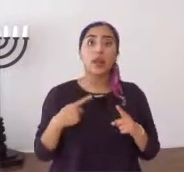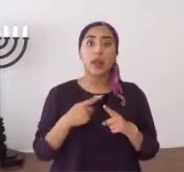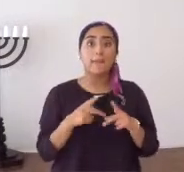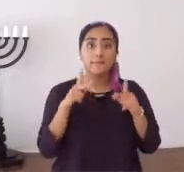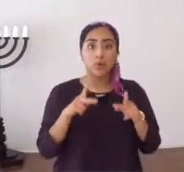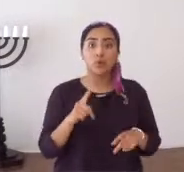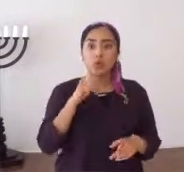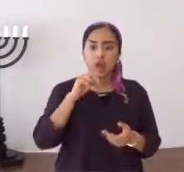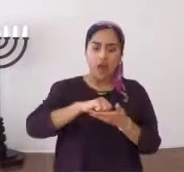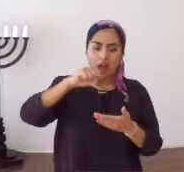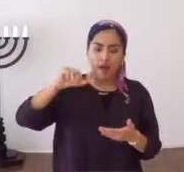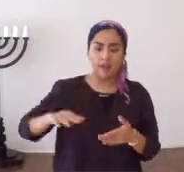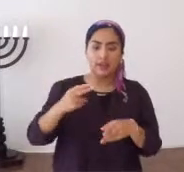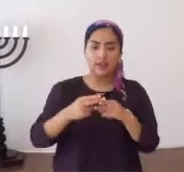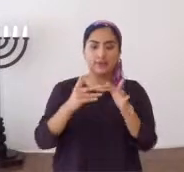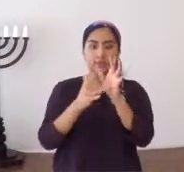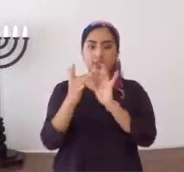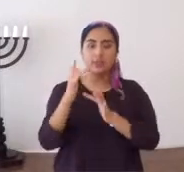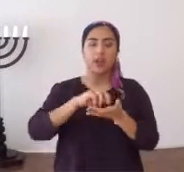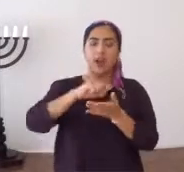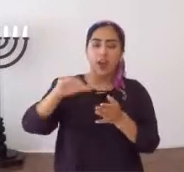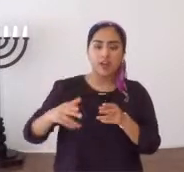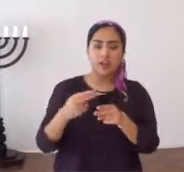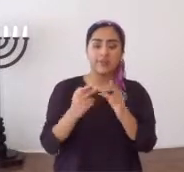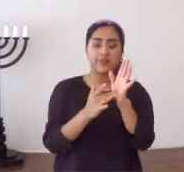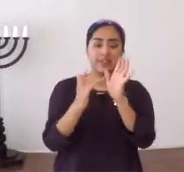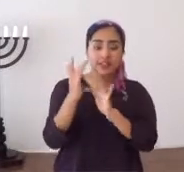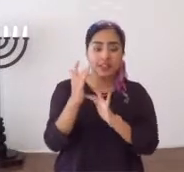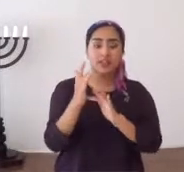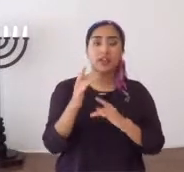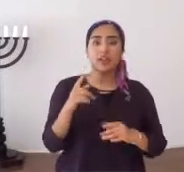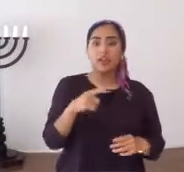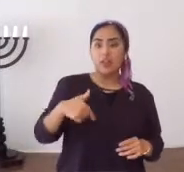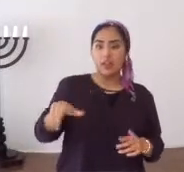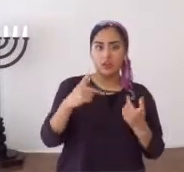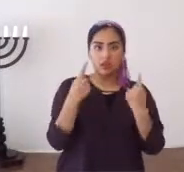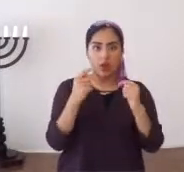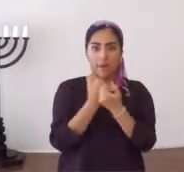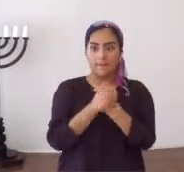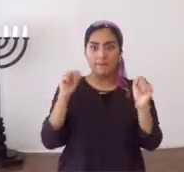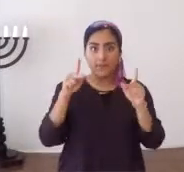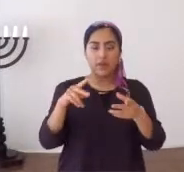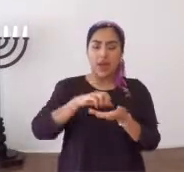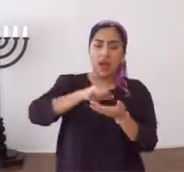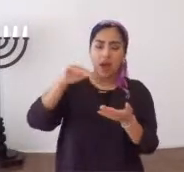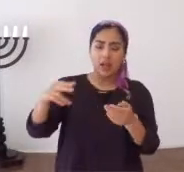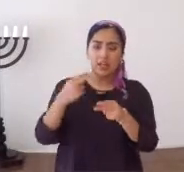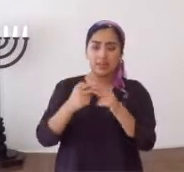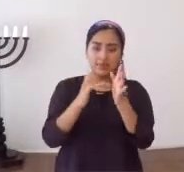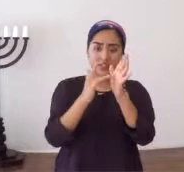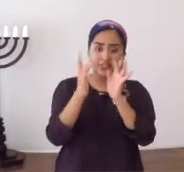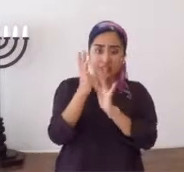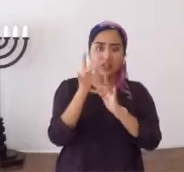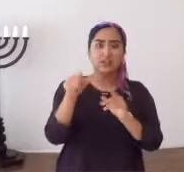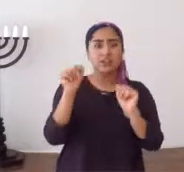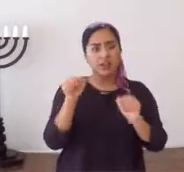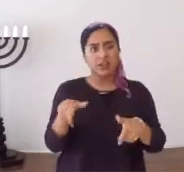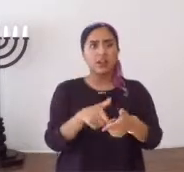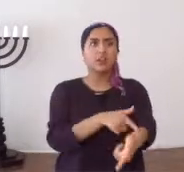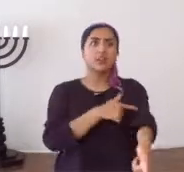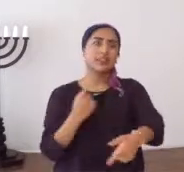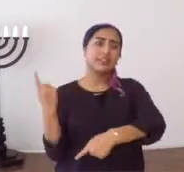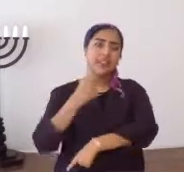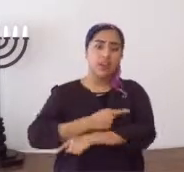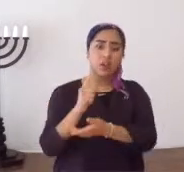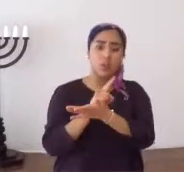Cuando alguien está fuera en el nombre de Jesús, fuera en el nombre de Jesús, está tratando de liberar a una persona, fuera en el nombre de Jesús, puede